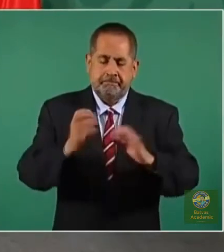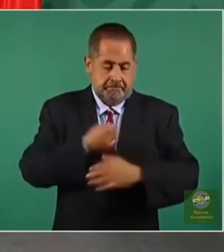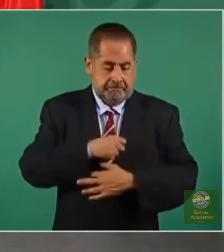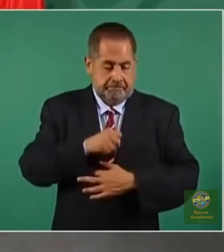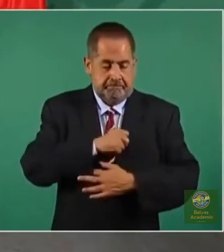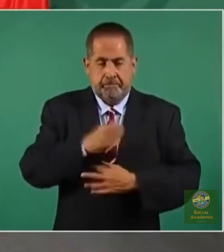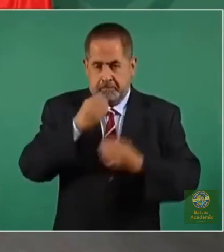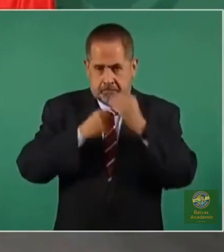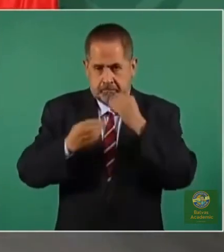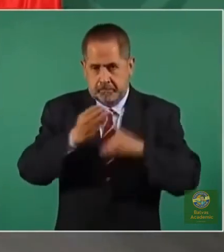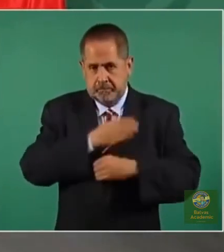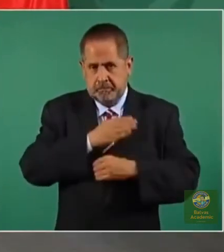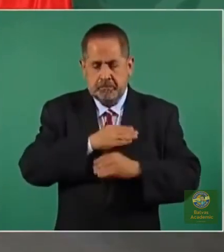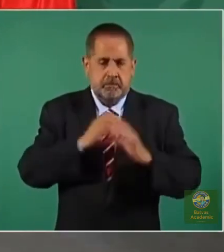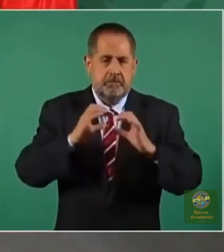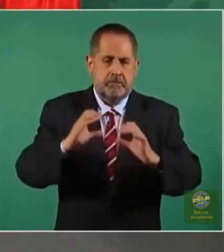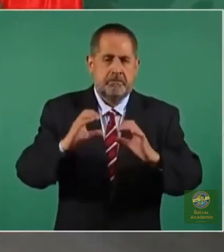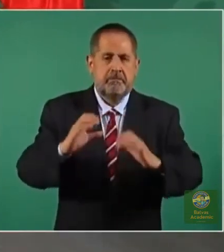la alimentación